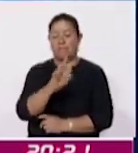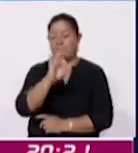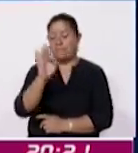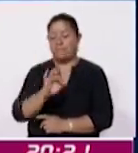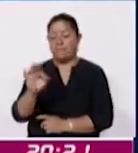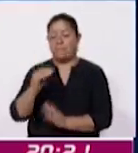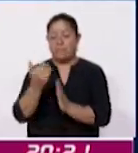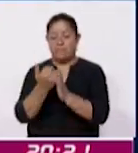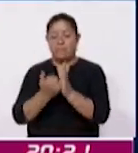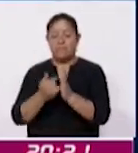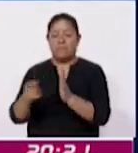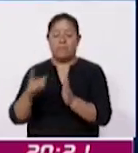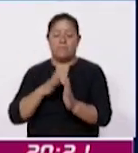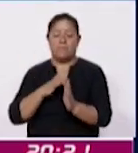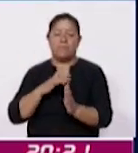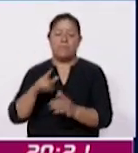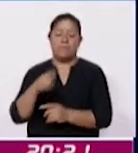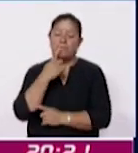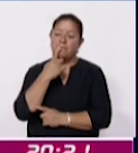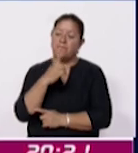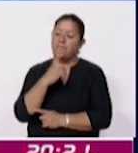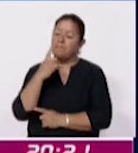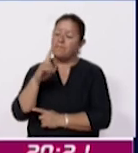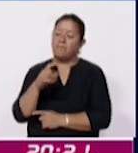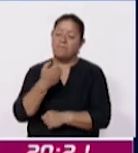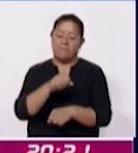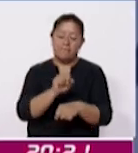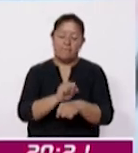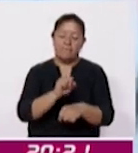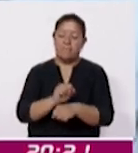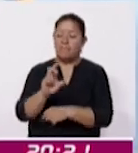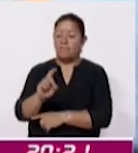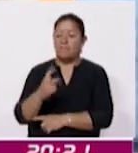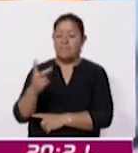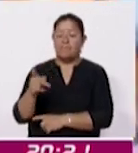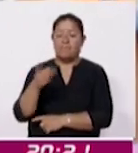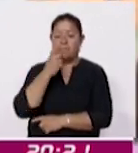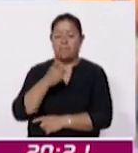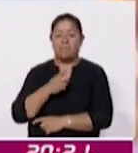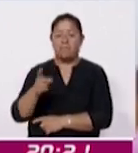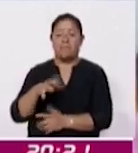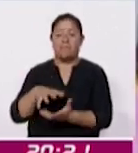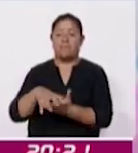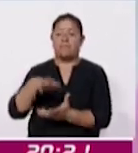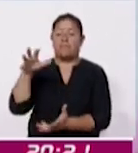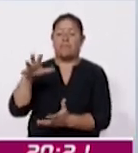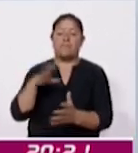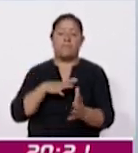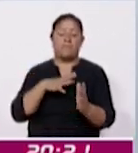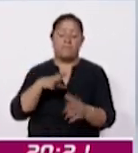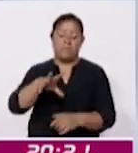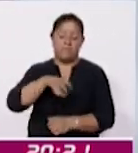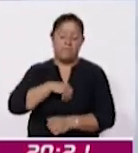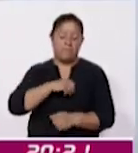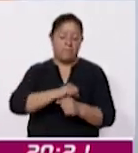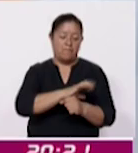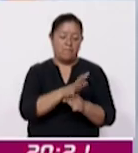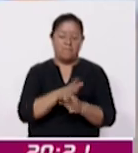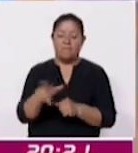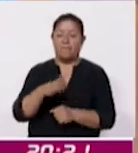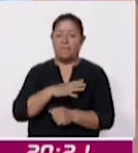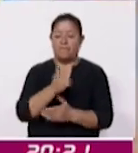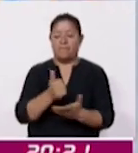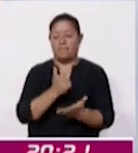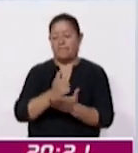menos de casos reportados durante la Semana 32. Indicó que las entidades con mayor número de contagios de coronavirus fueron la